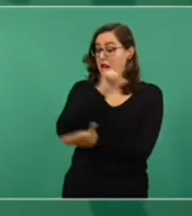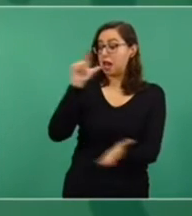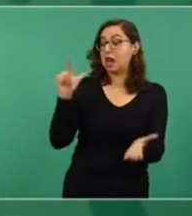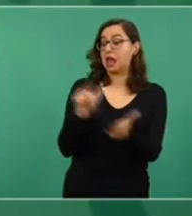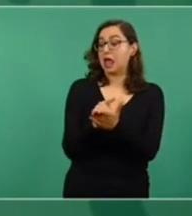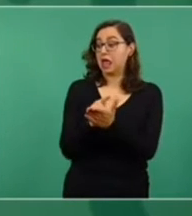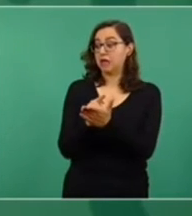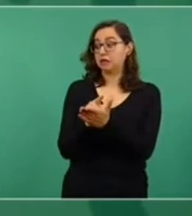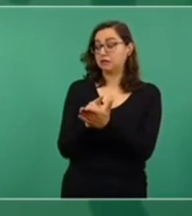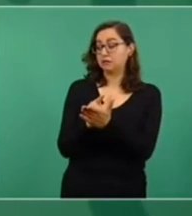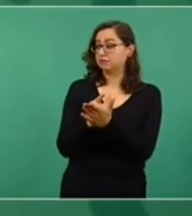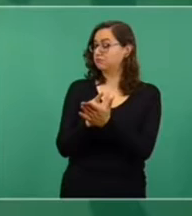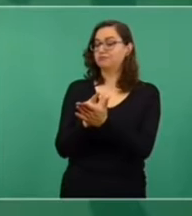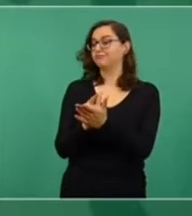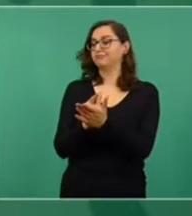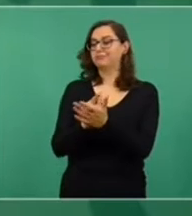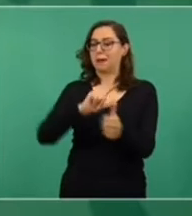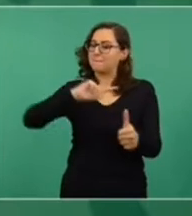estar la justicia.